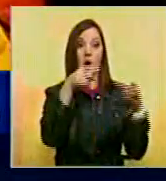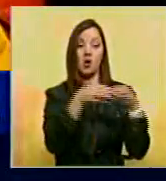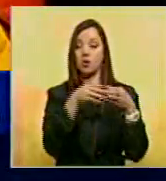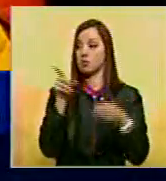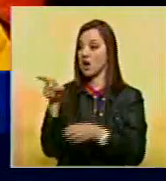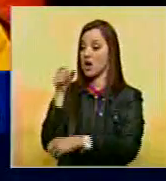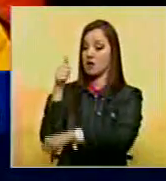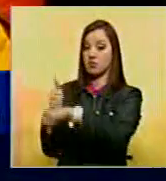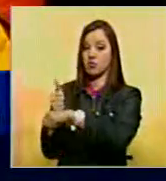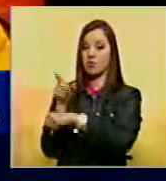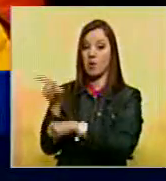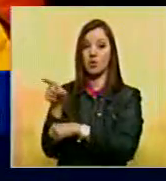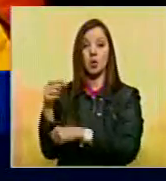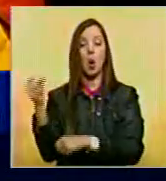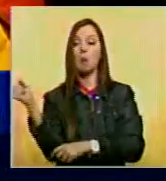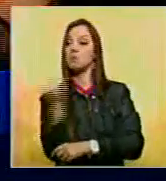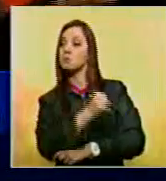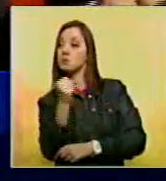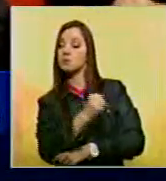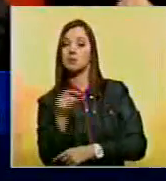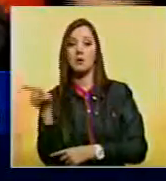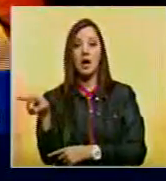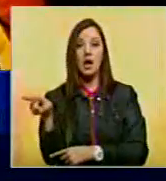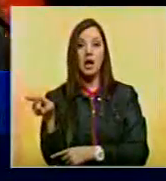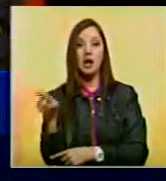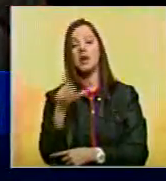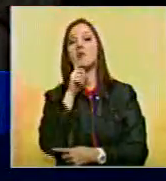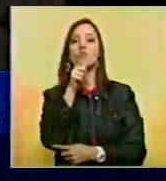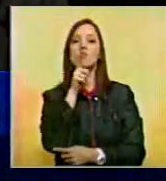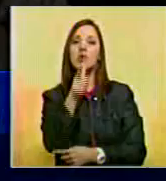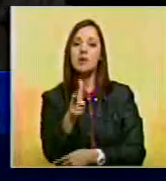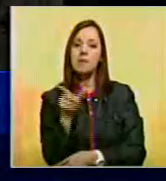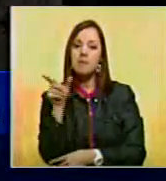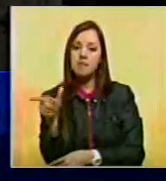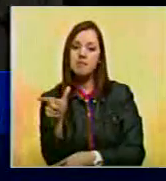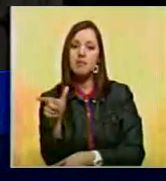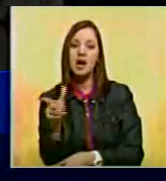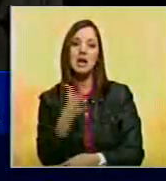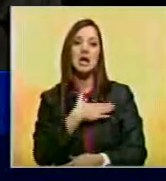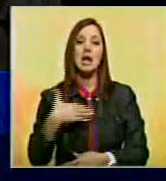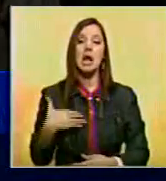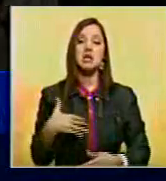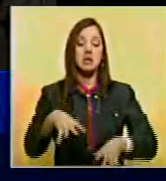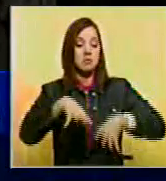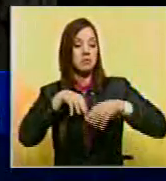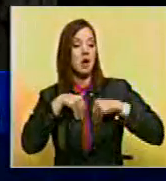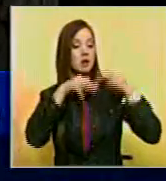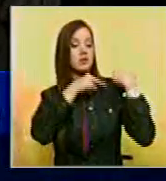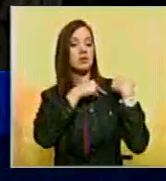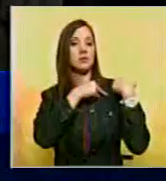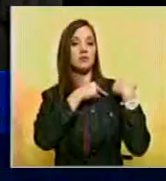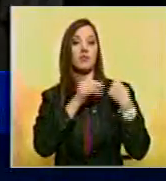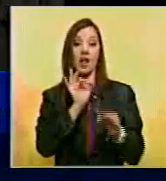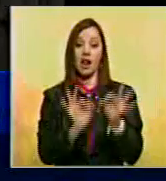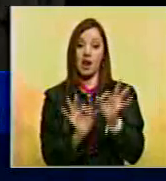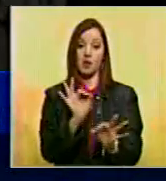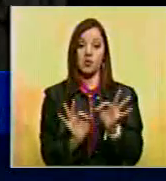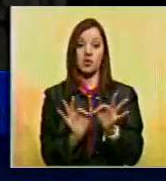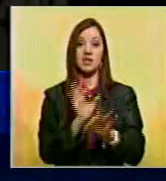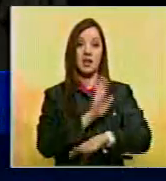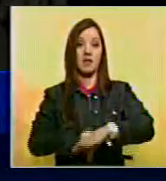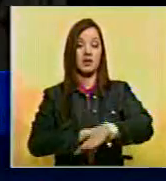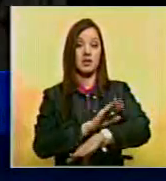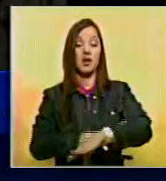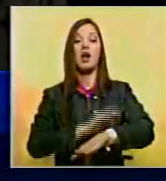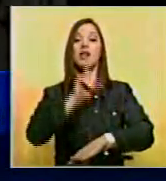desobediencia, prevaricación, malversación y usurpación de funciones. La justicia catalana también citó